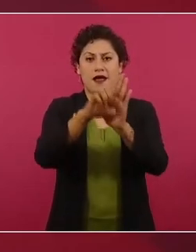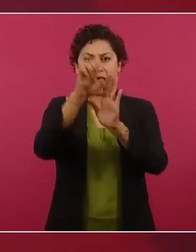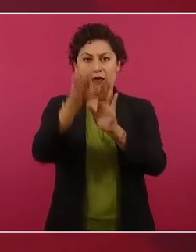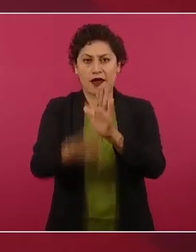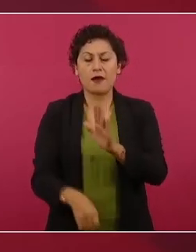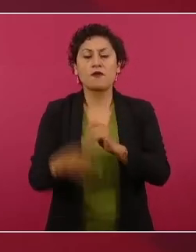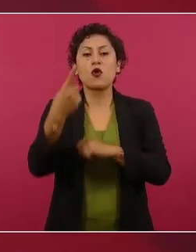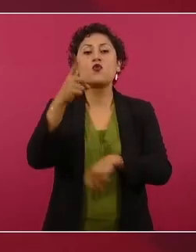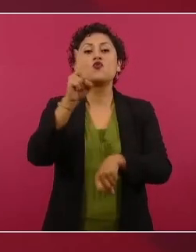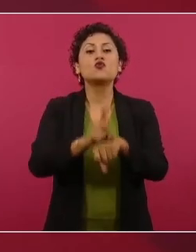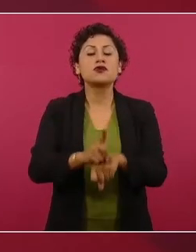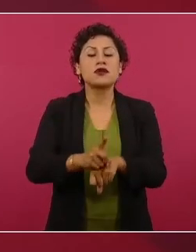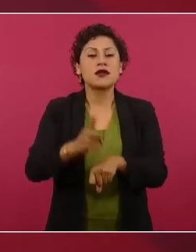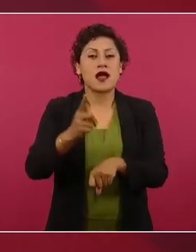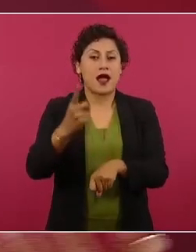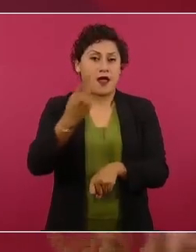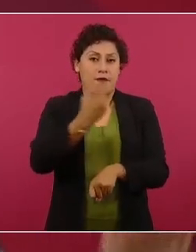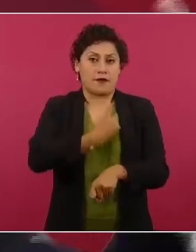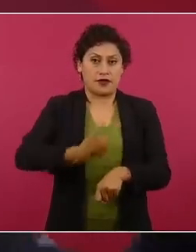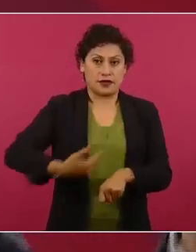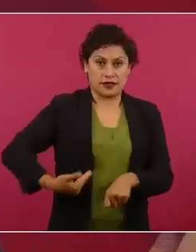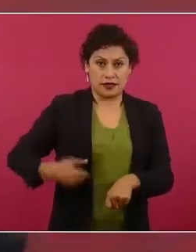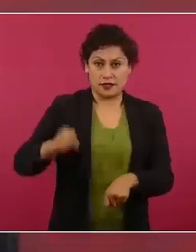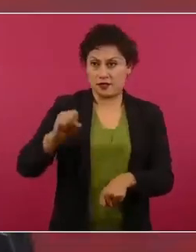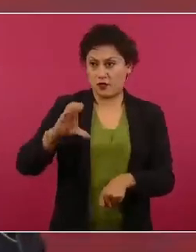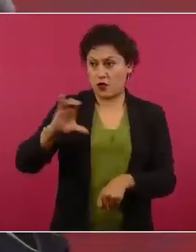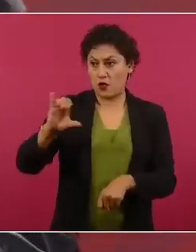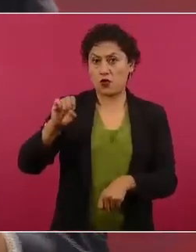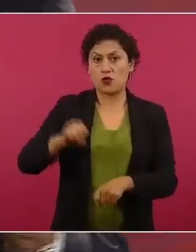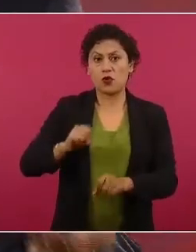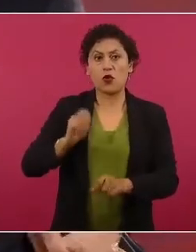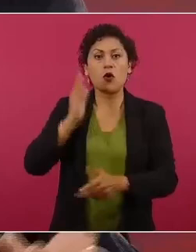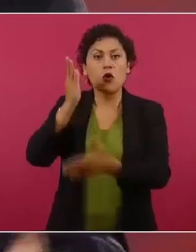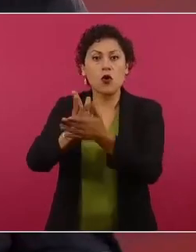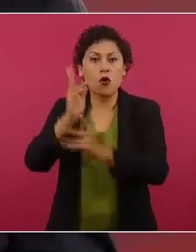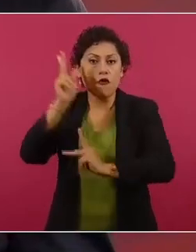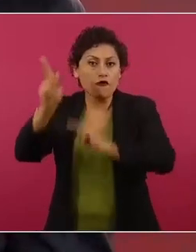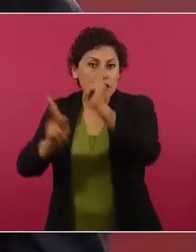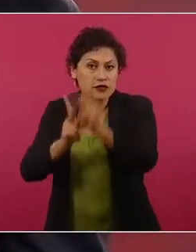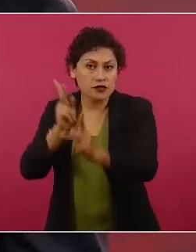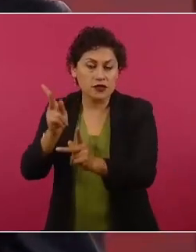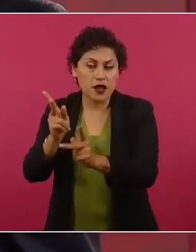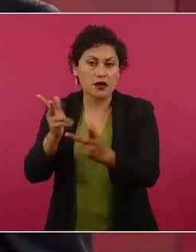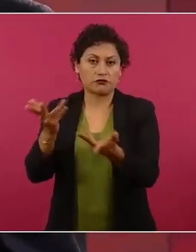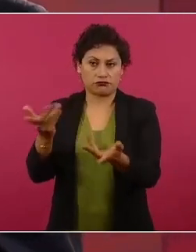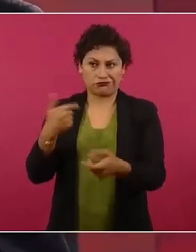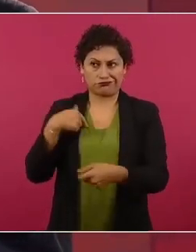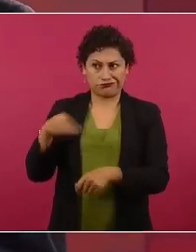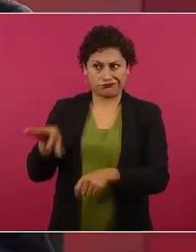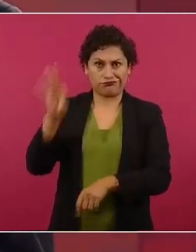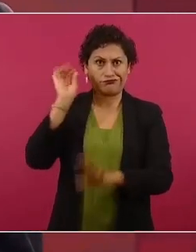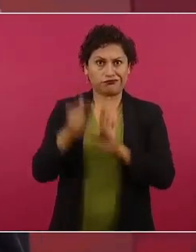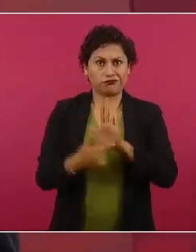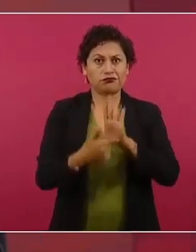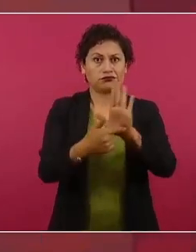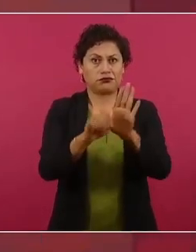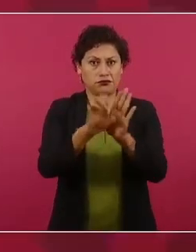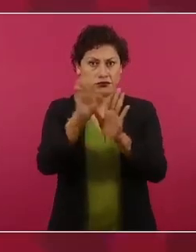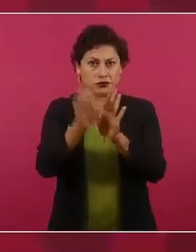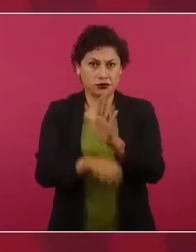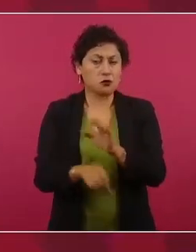también con buenos